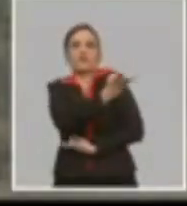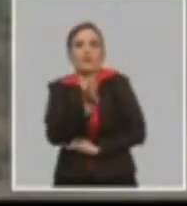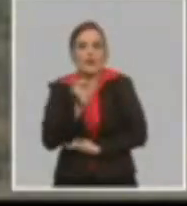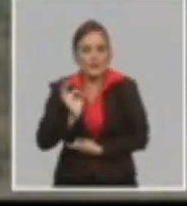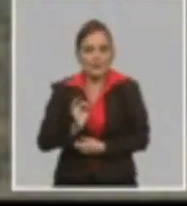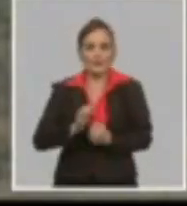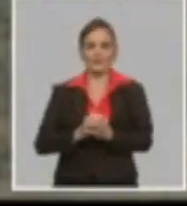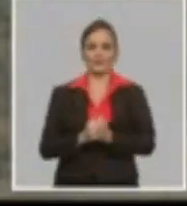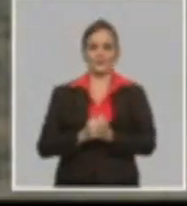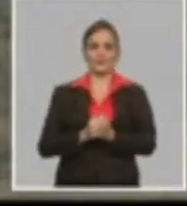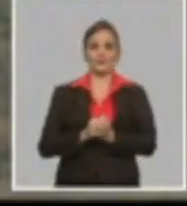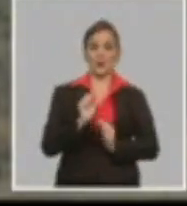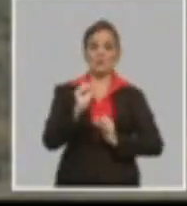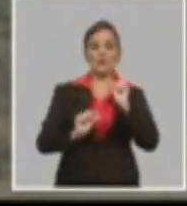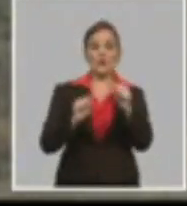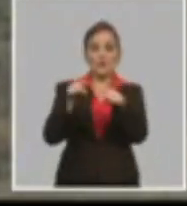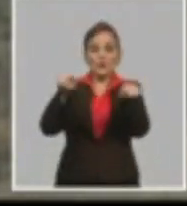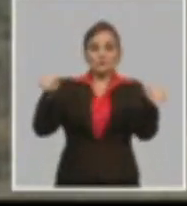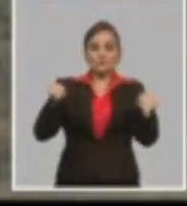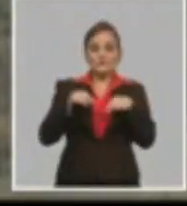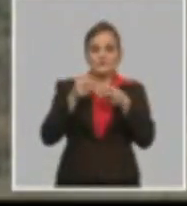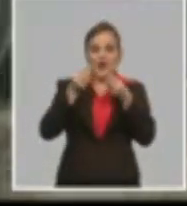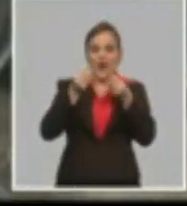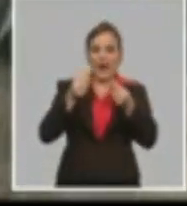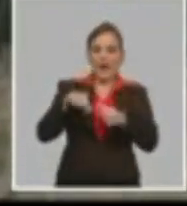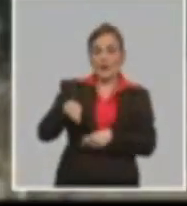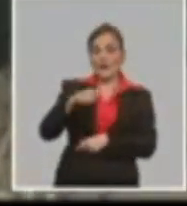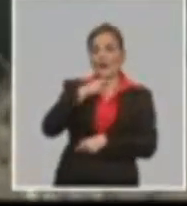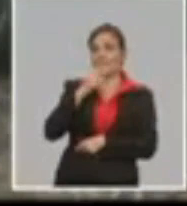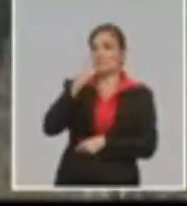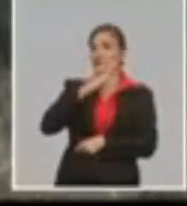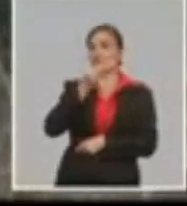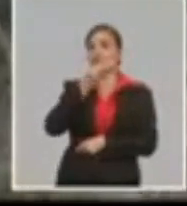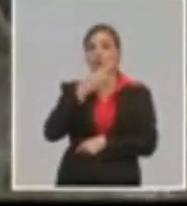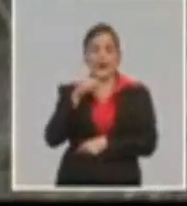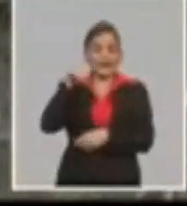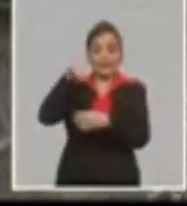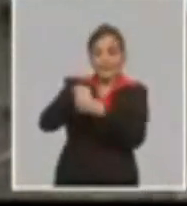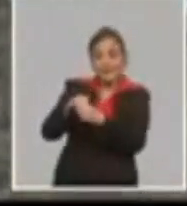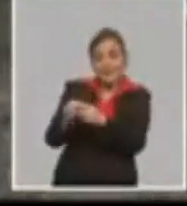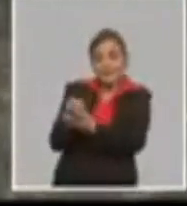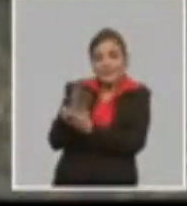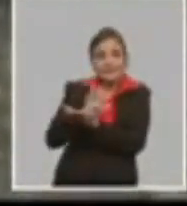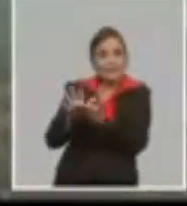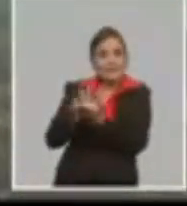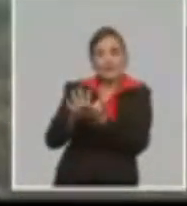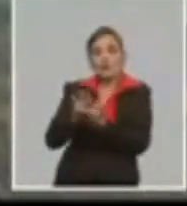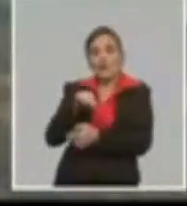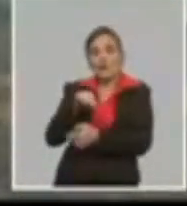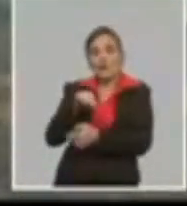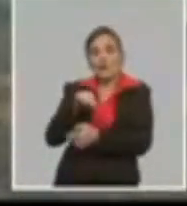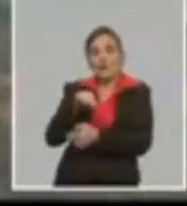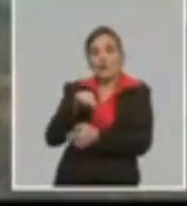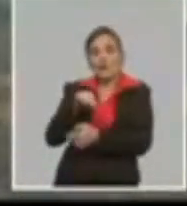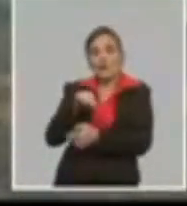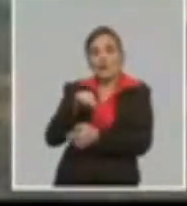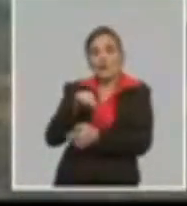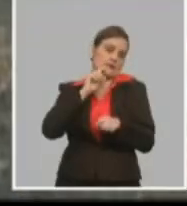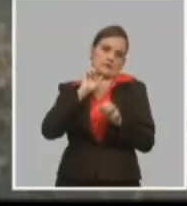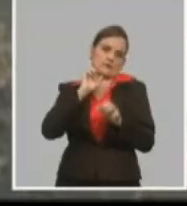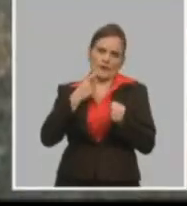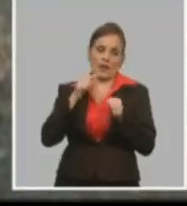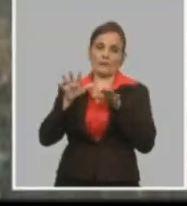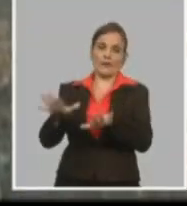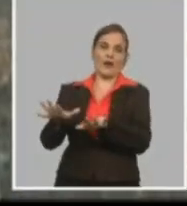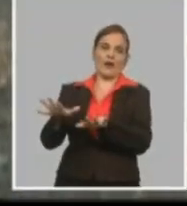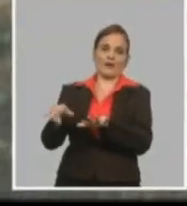arroz, que por circunstancias técnicas no se pueden sembrar del grano en estos momentos, porque tienen que reposar, porque son